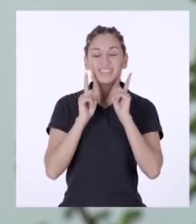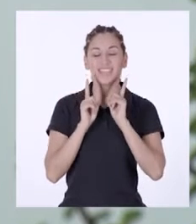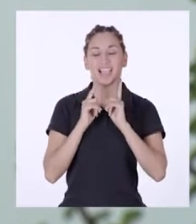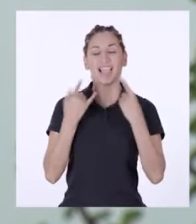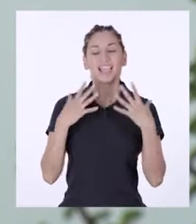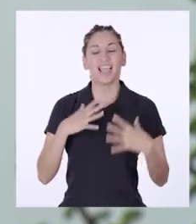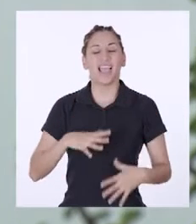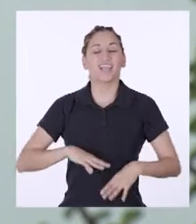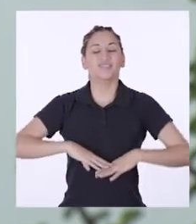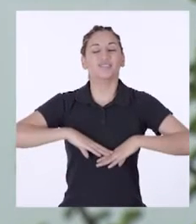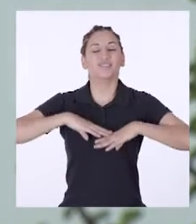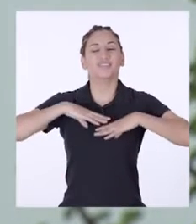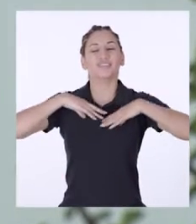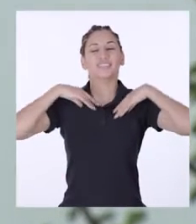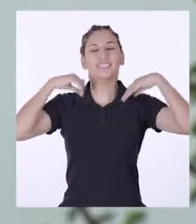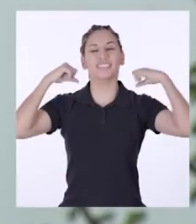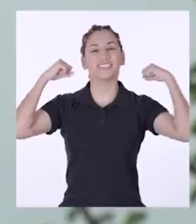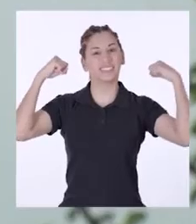llenan de energía.